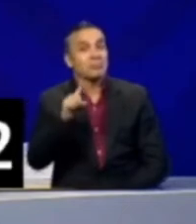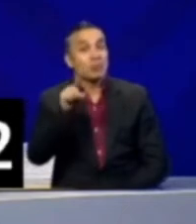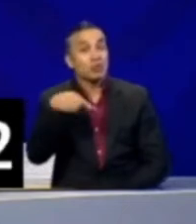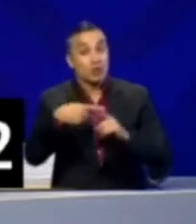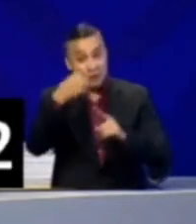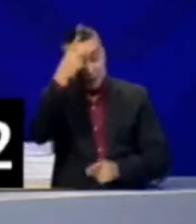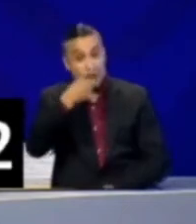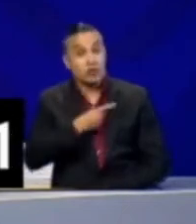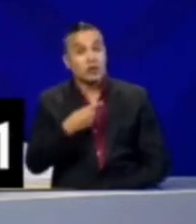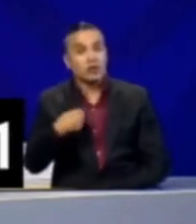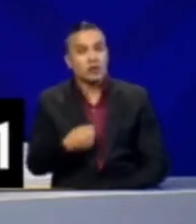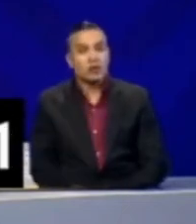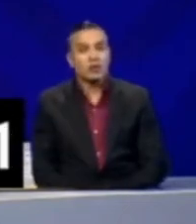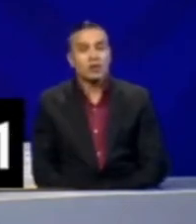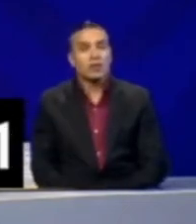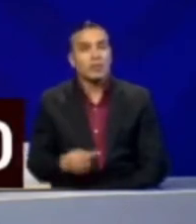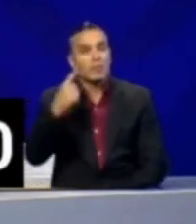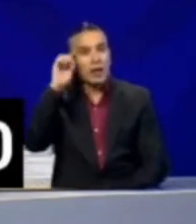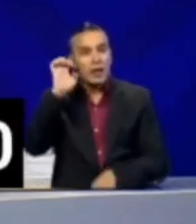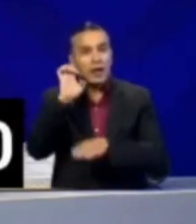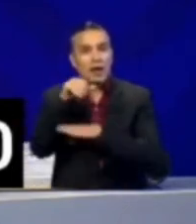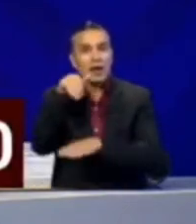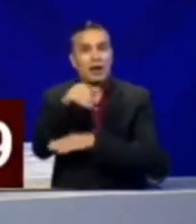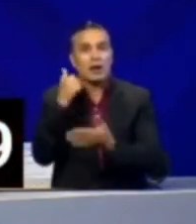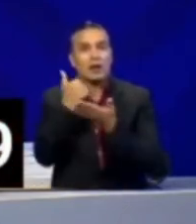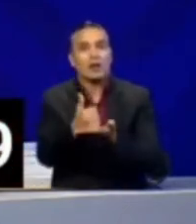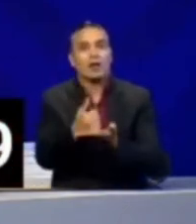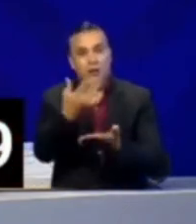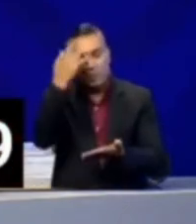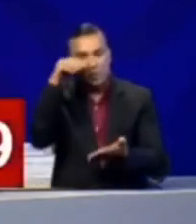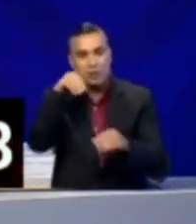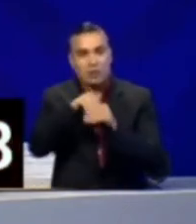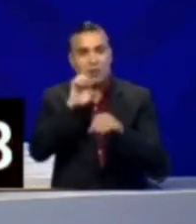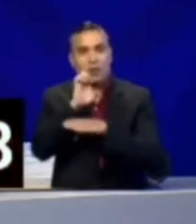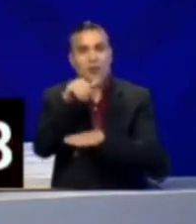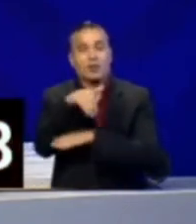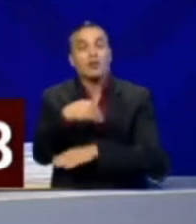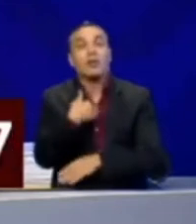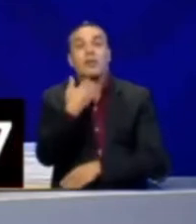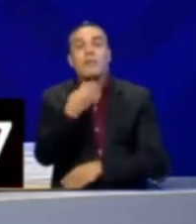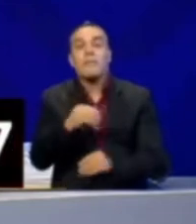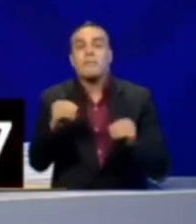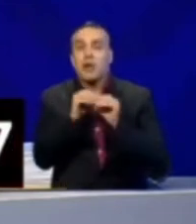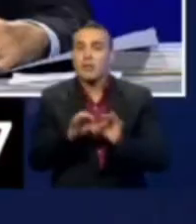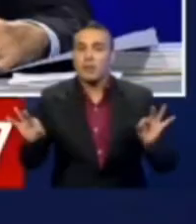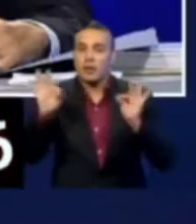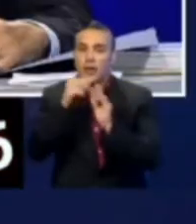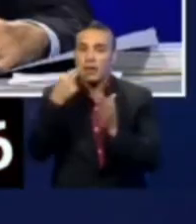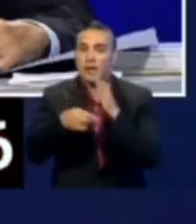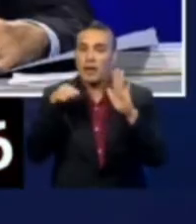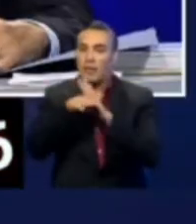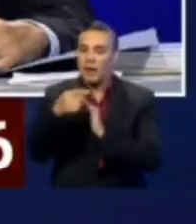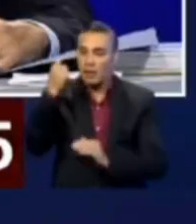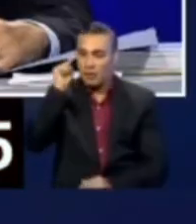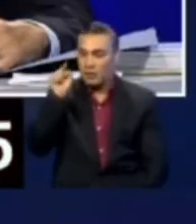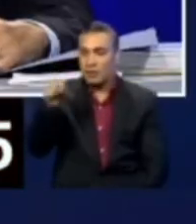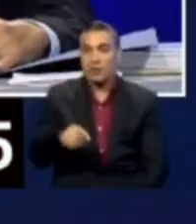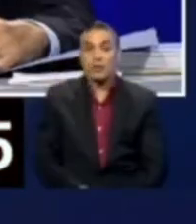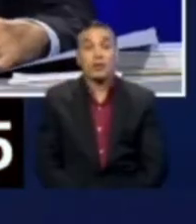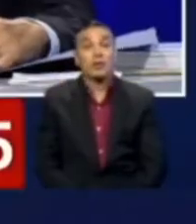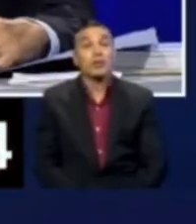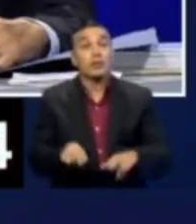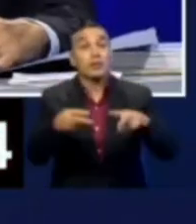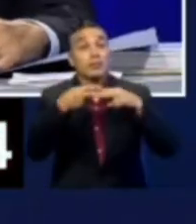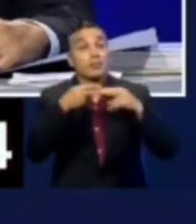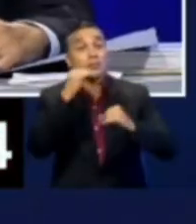que tomé esa decisión, opté por el Ecuador, porque el Ecuador me importa más que el banco, que te quede claro. En materia de